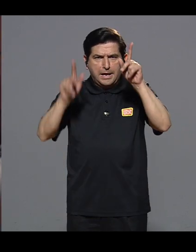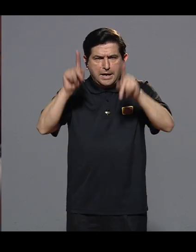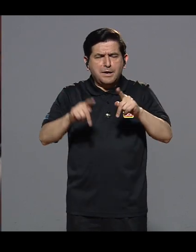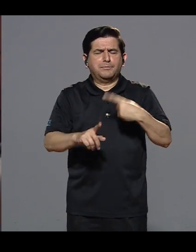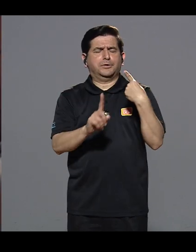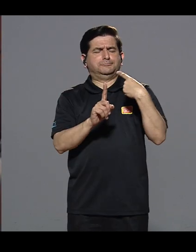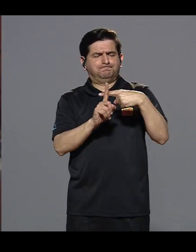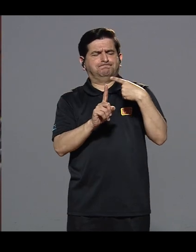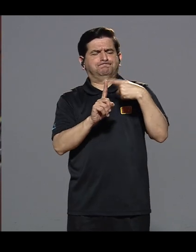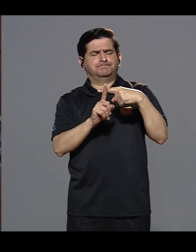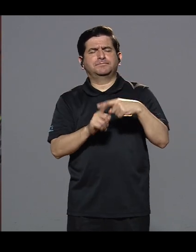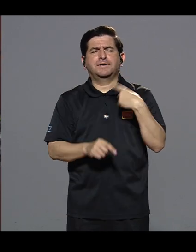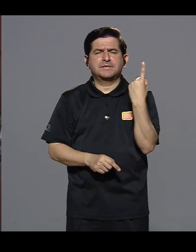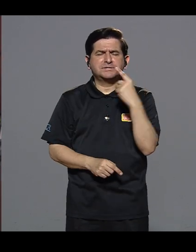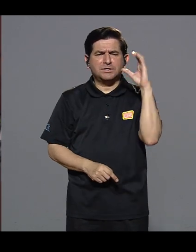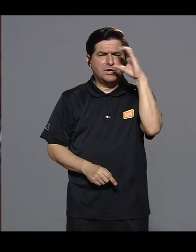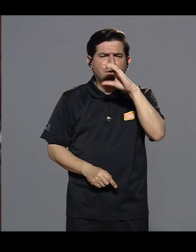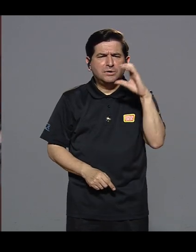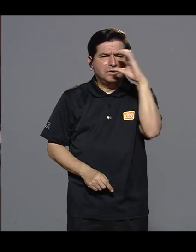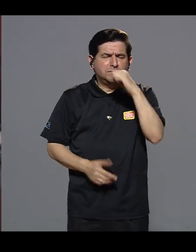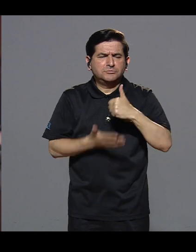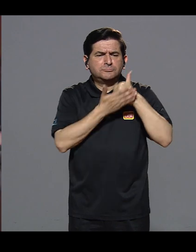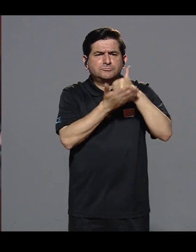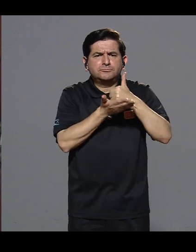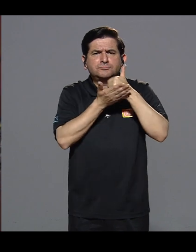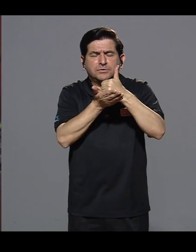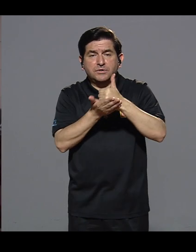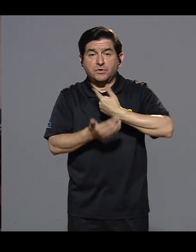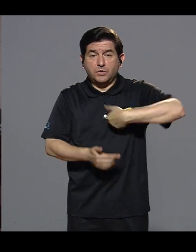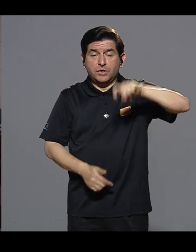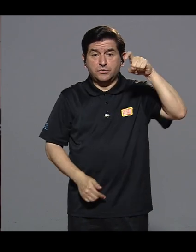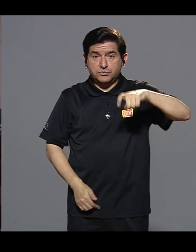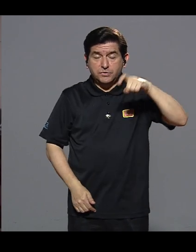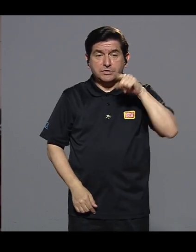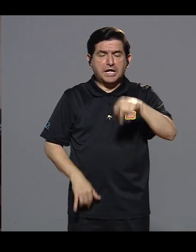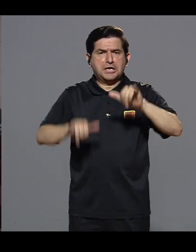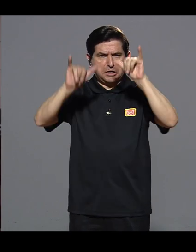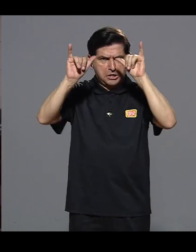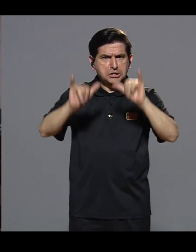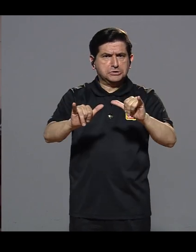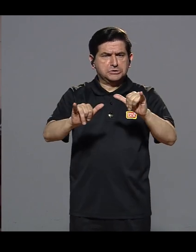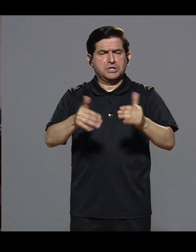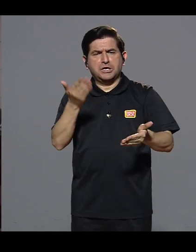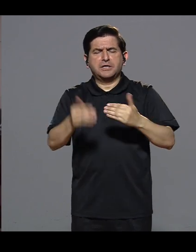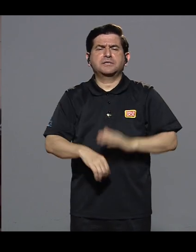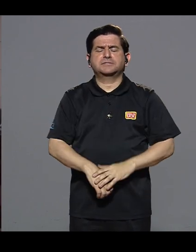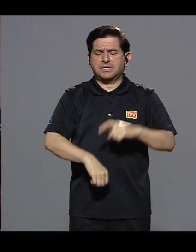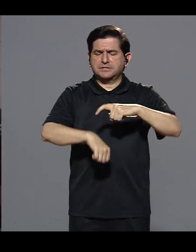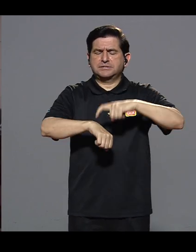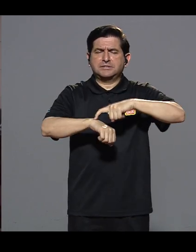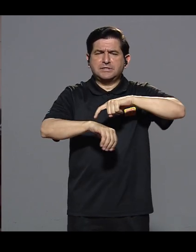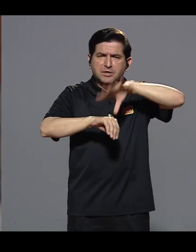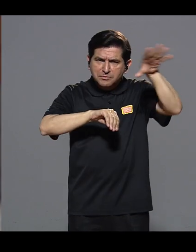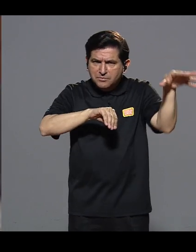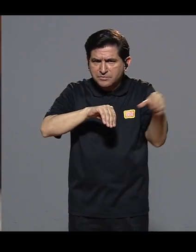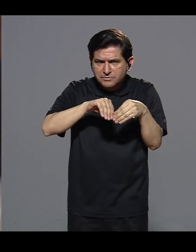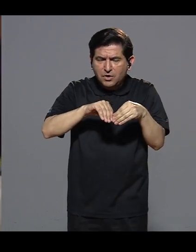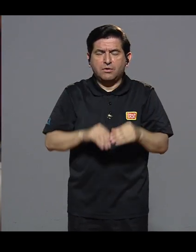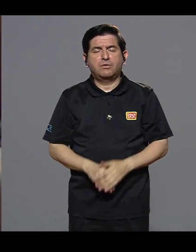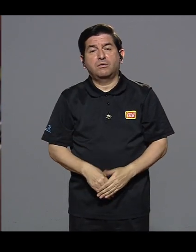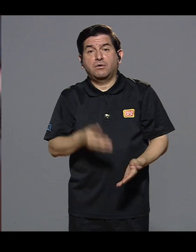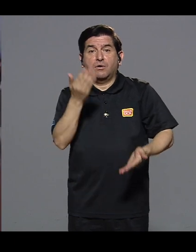José es una persona muy positiva. Él siempre busca cómo ayudarnos cuando hemos necesitado que él se quede ahí